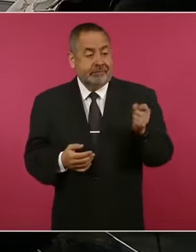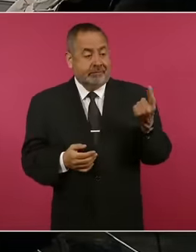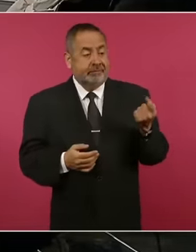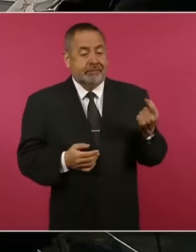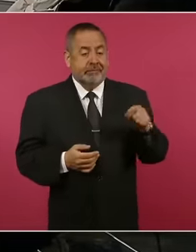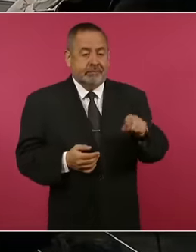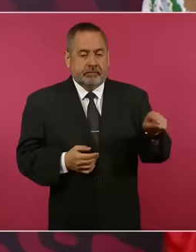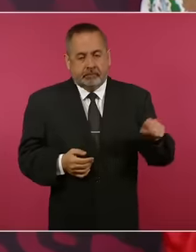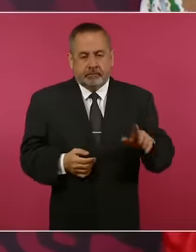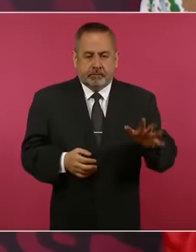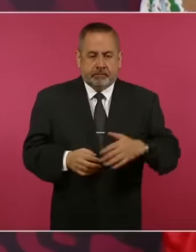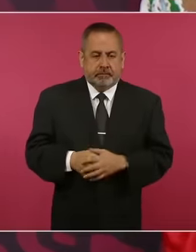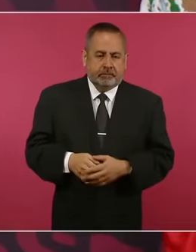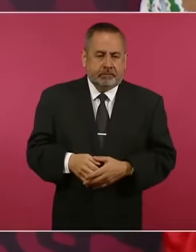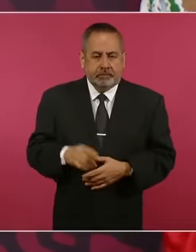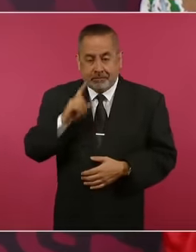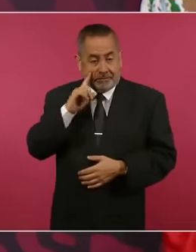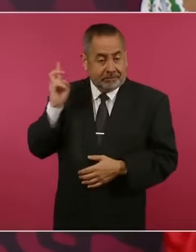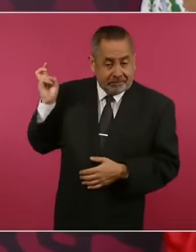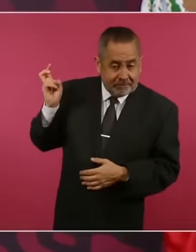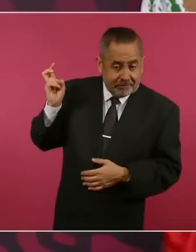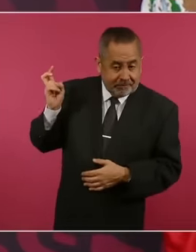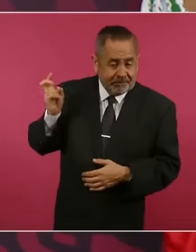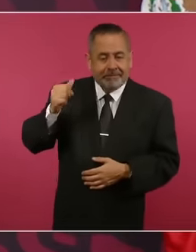Entonces, esto siempre pasa.